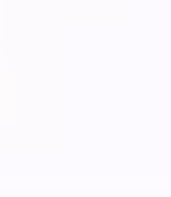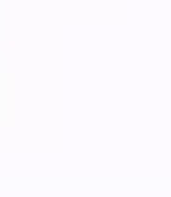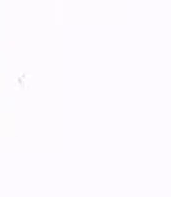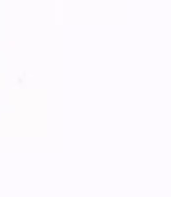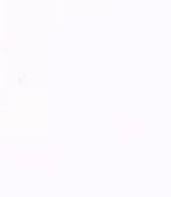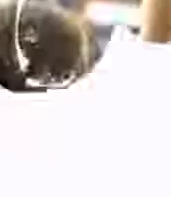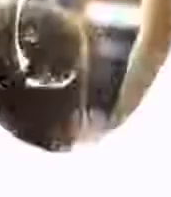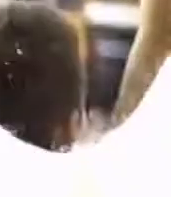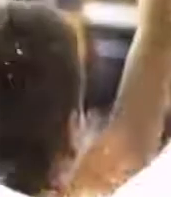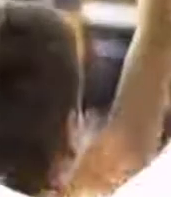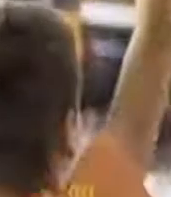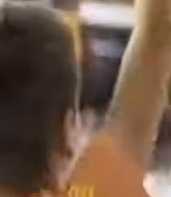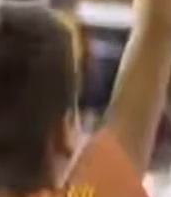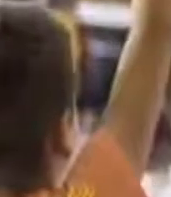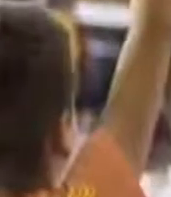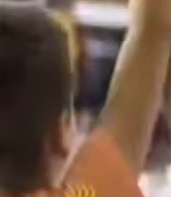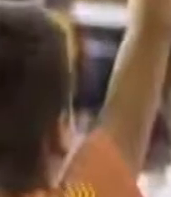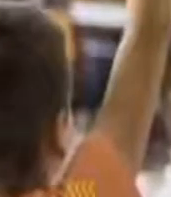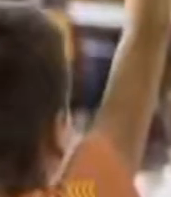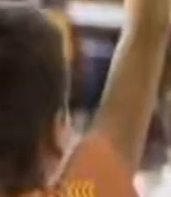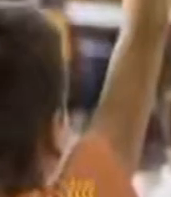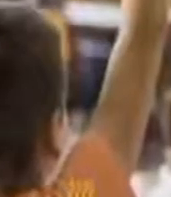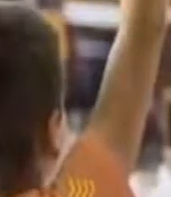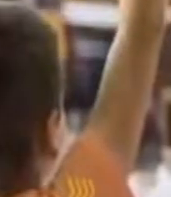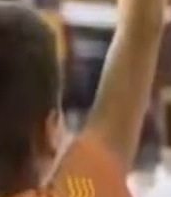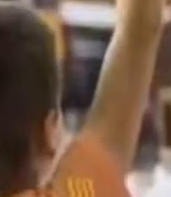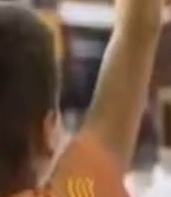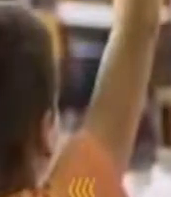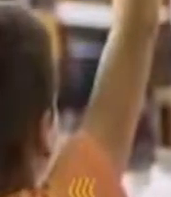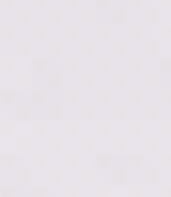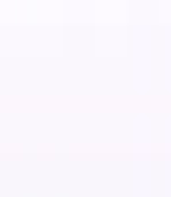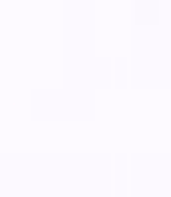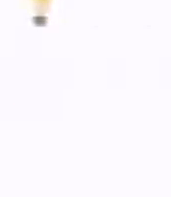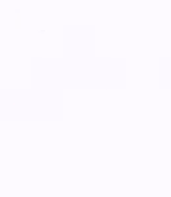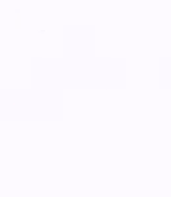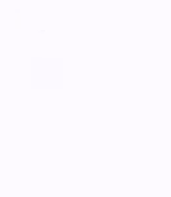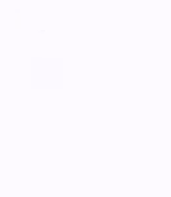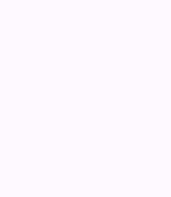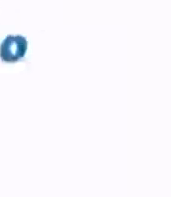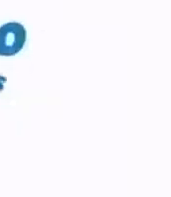A continuación, Comunicación y Lenguaje, Cuarto Primaria.